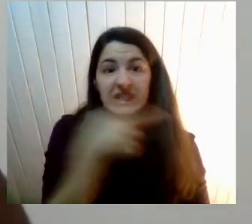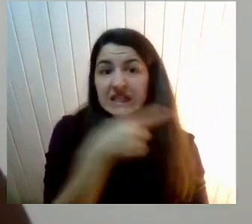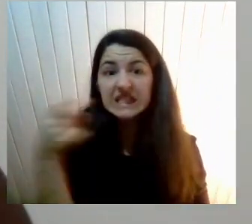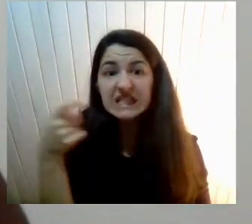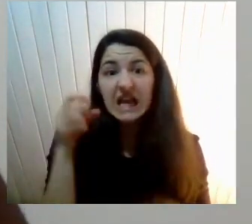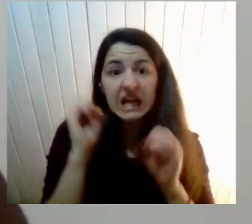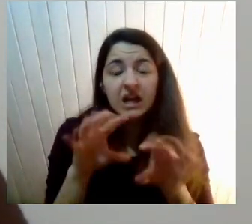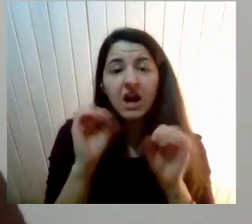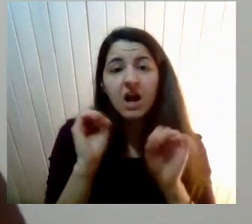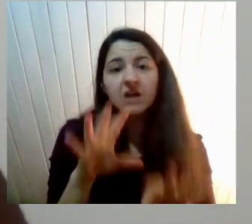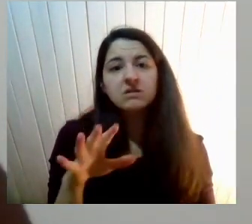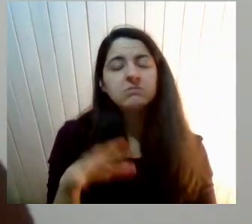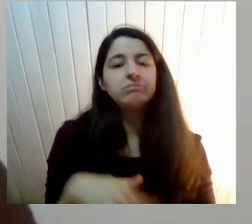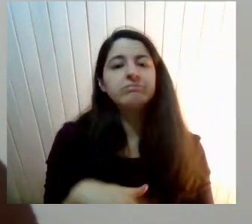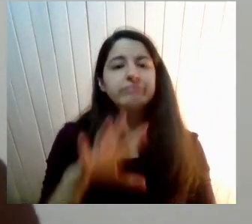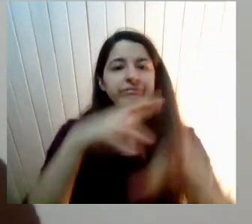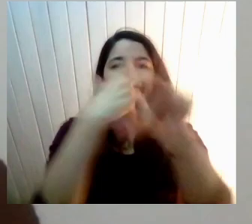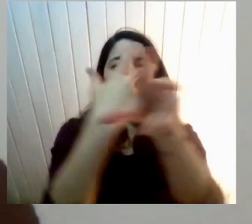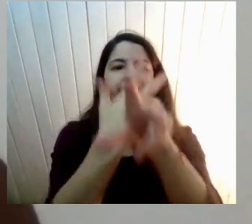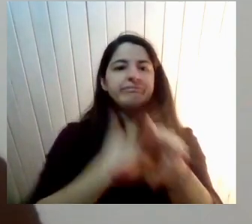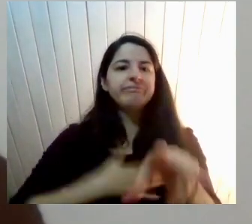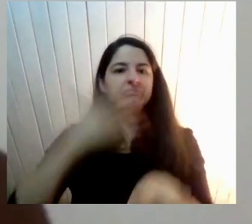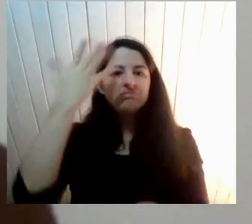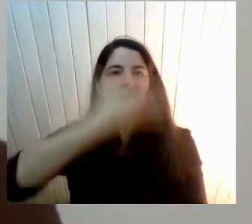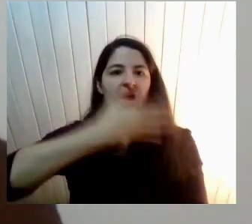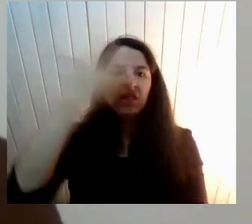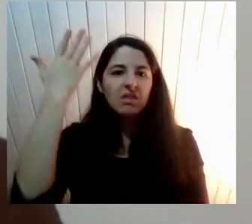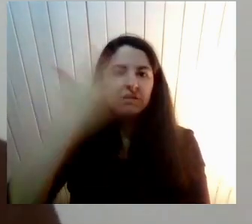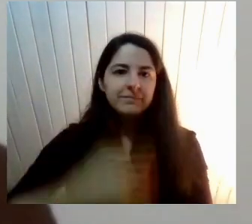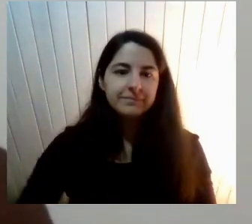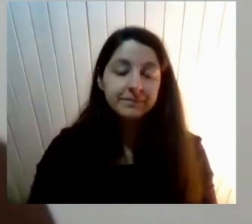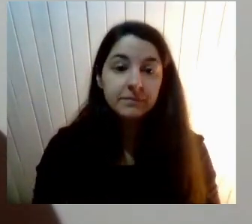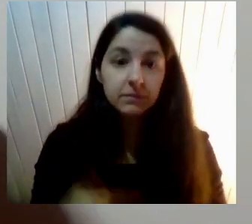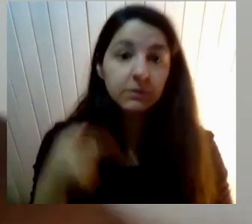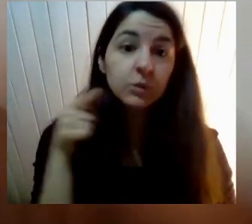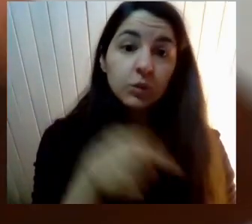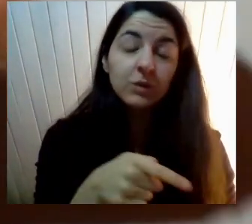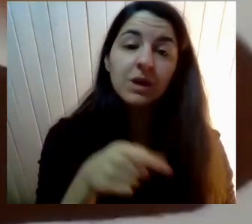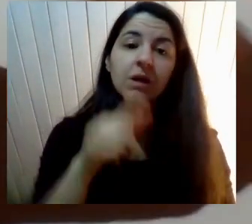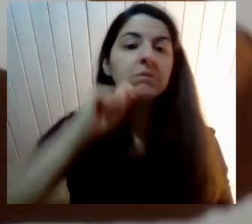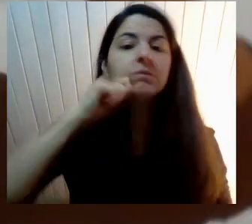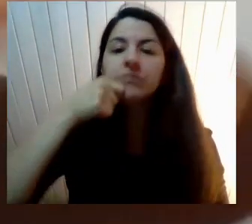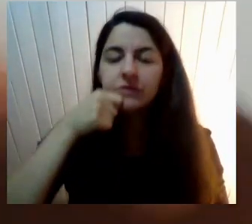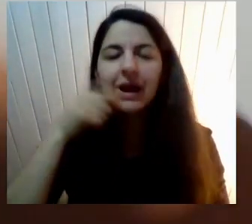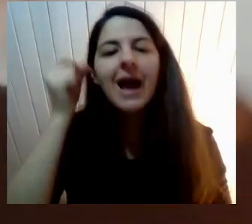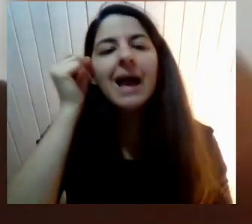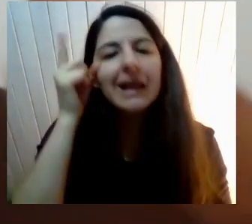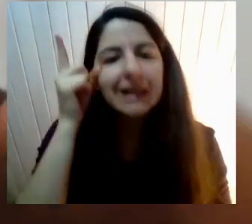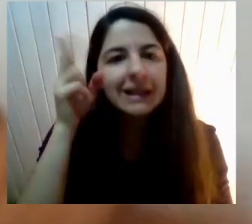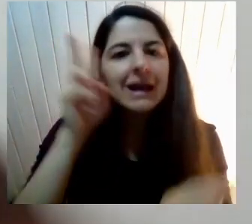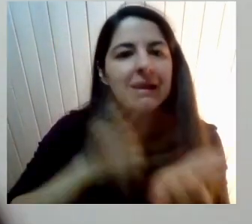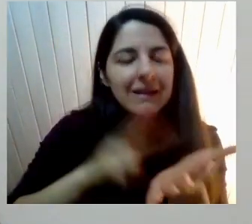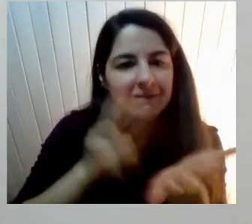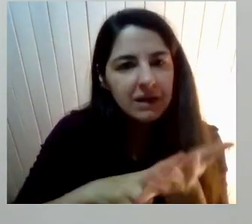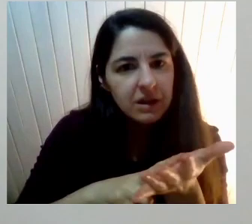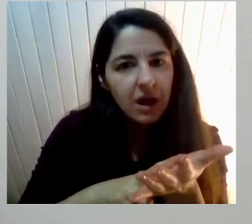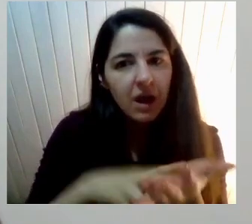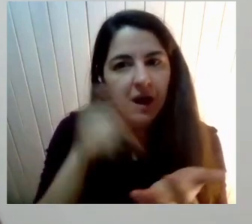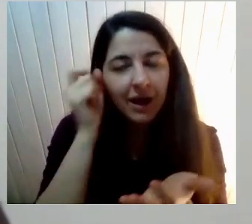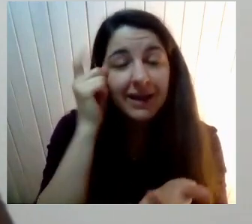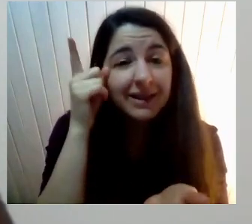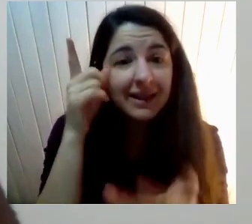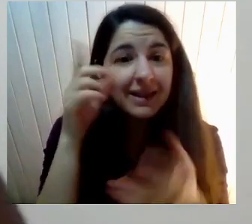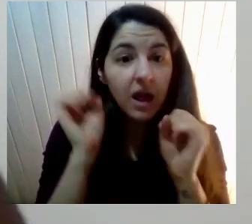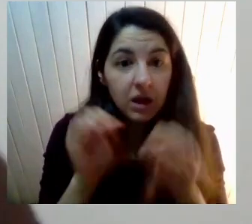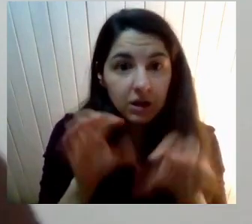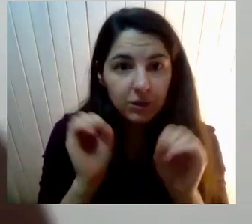lado De la pantalla No va a pasar nada Y yo creo que Ahí hay una inversión De lo que entendemos Por educación Digo, de invertir No de inversión Que es